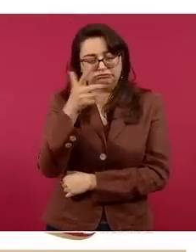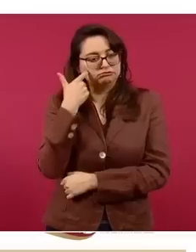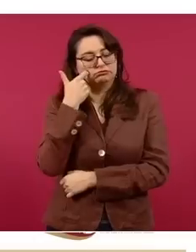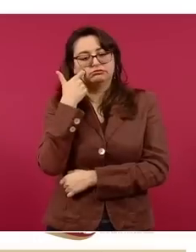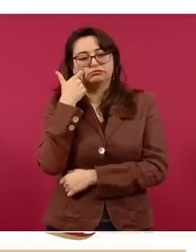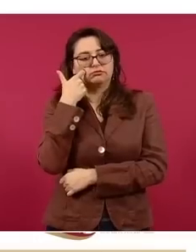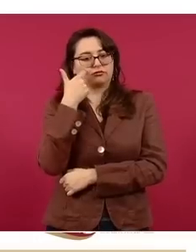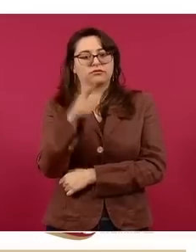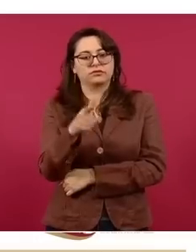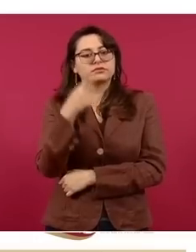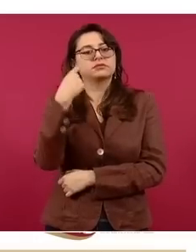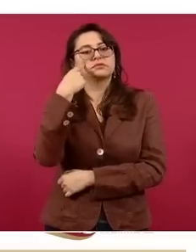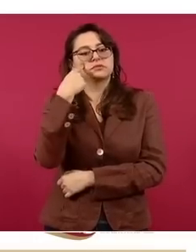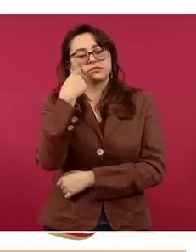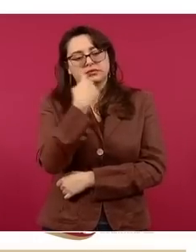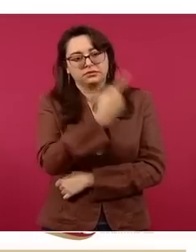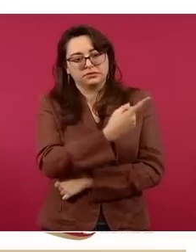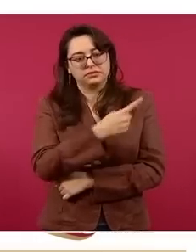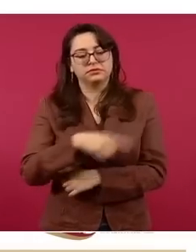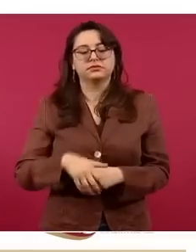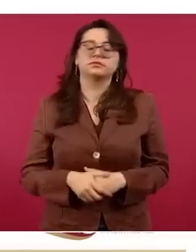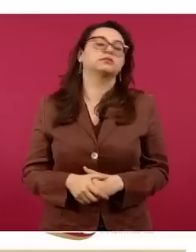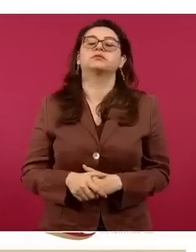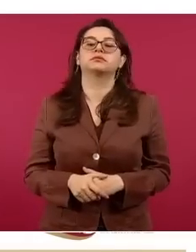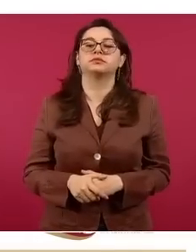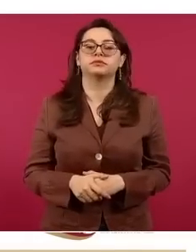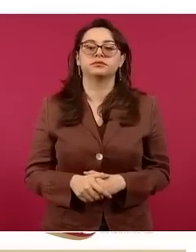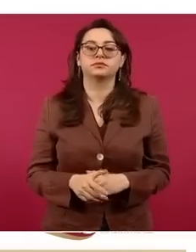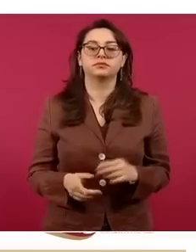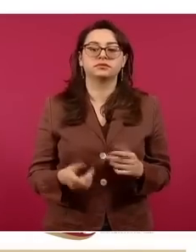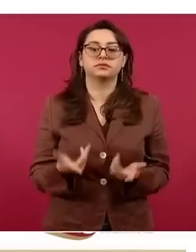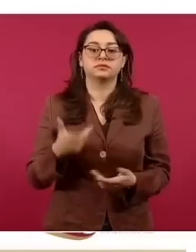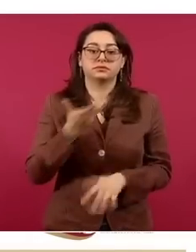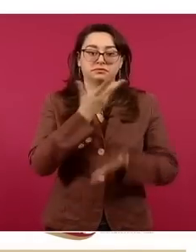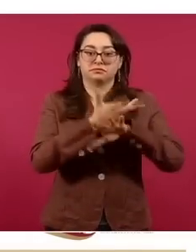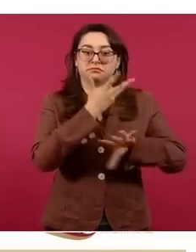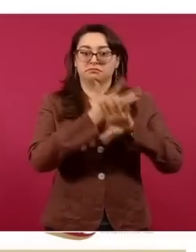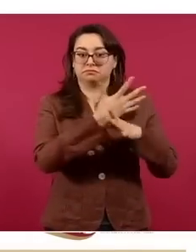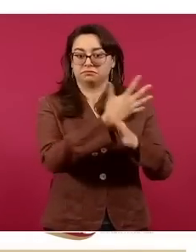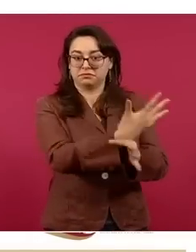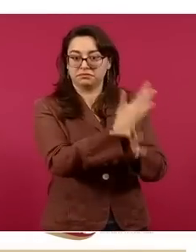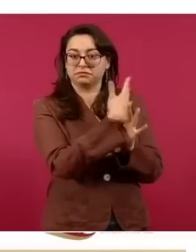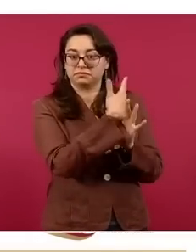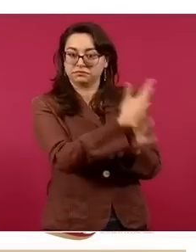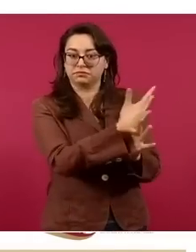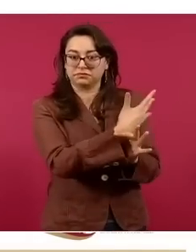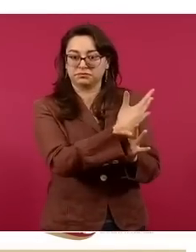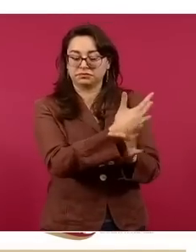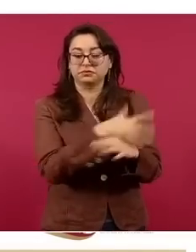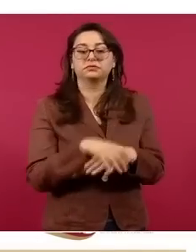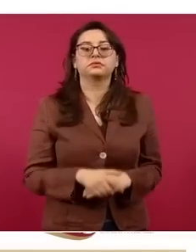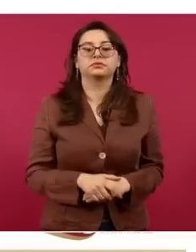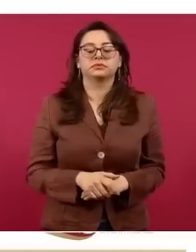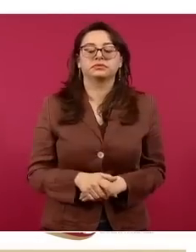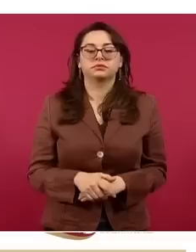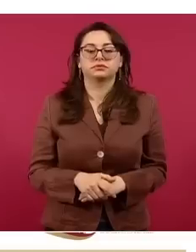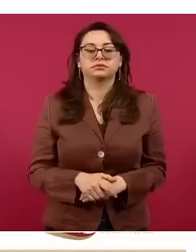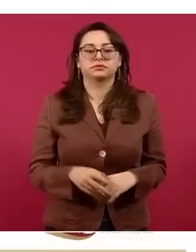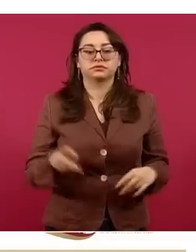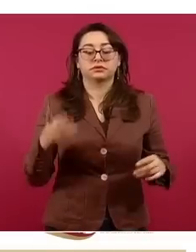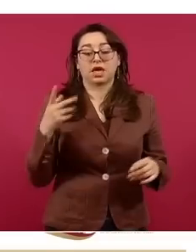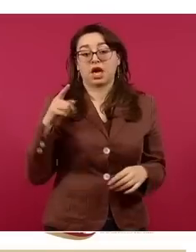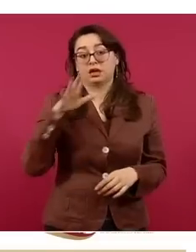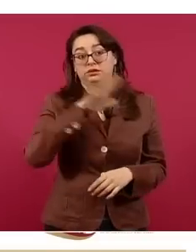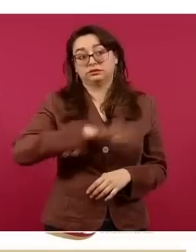millones, más de 61 millones. Es una estadística que el propio gobierno de Estados Unidos ha producido sobre la cantidad de